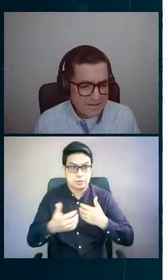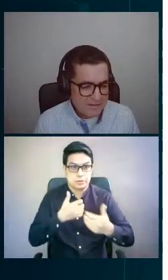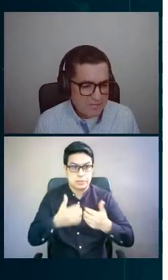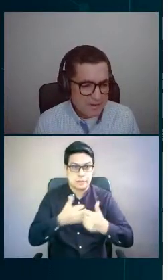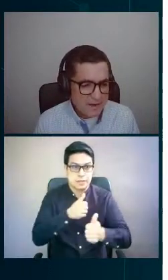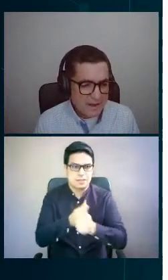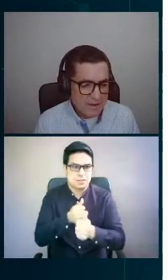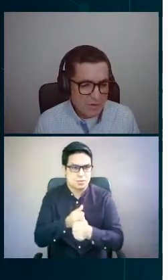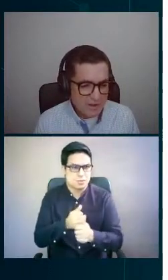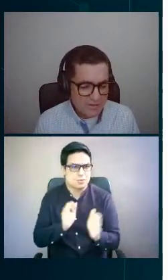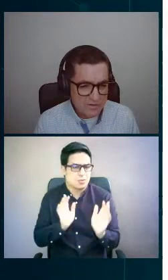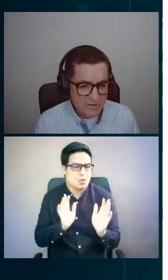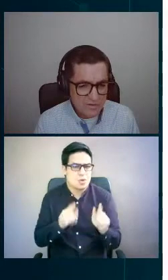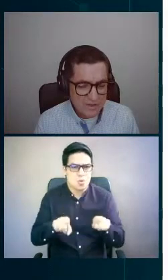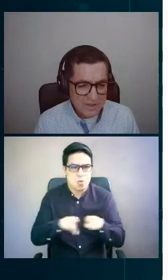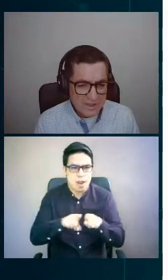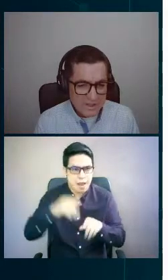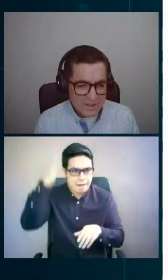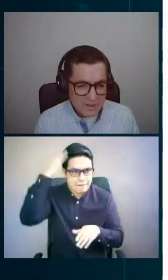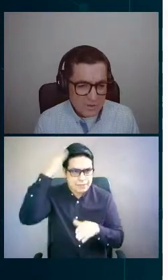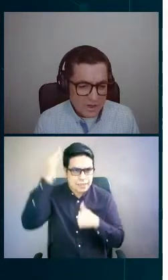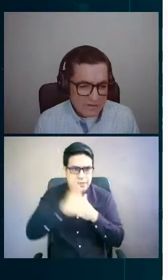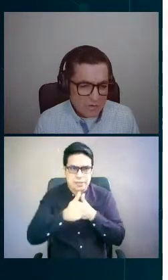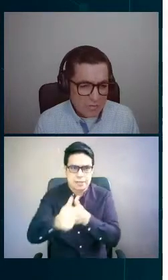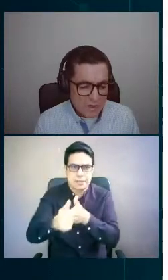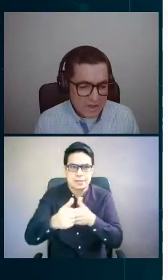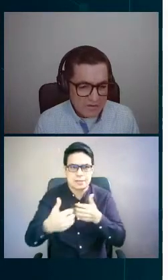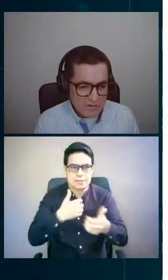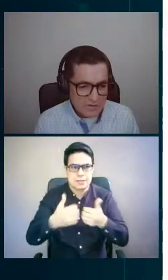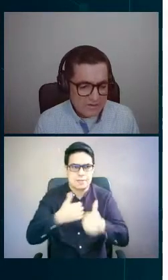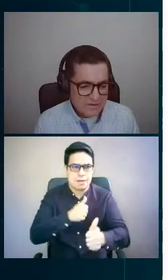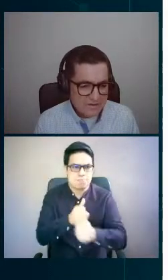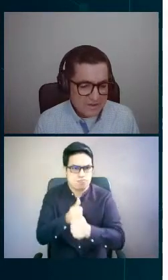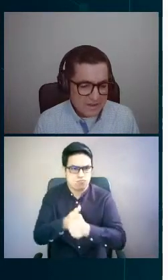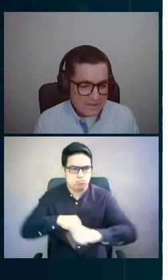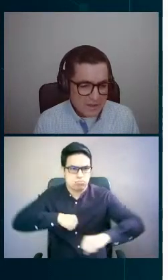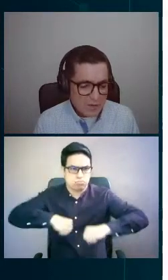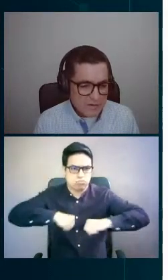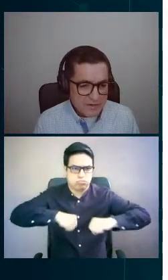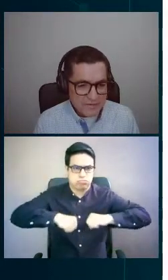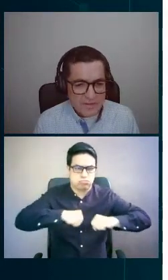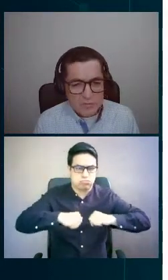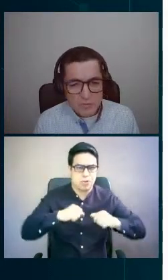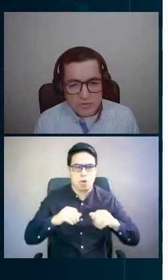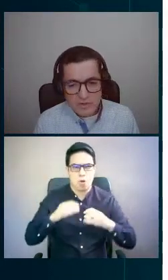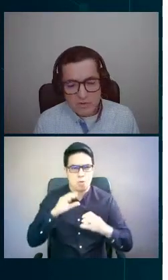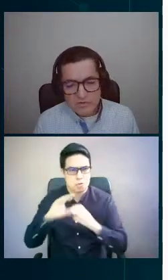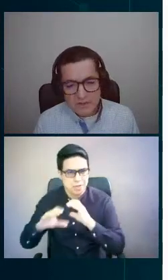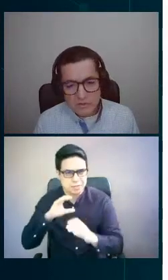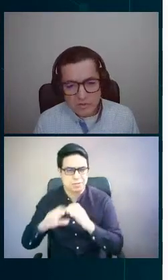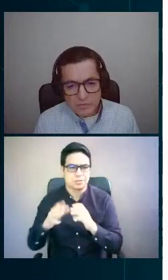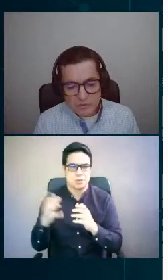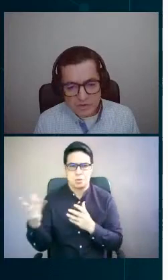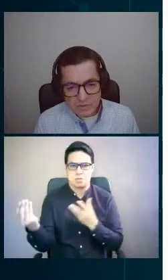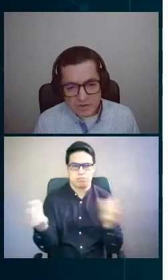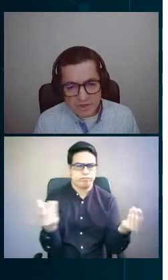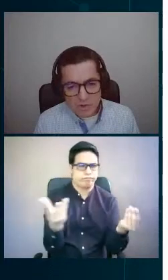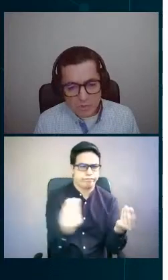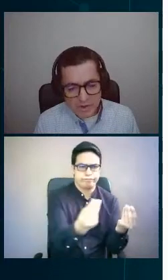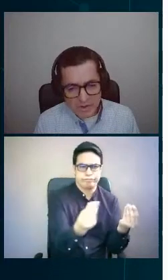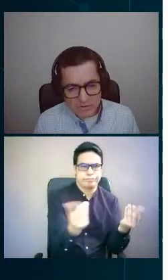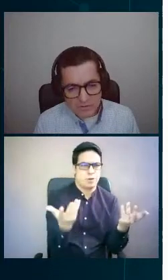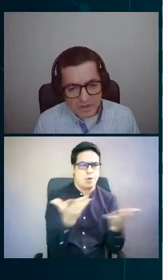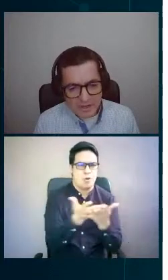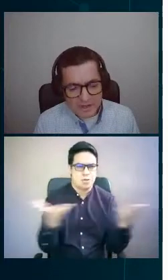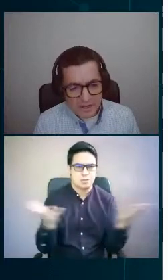cabecera que sirve para la recolección y todas las comunicaciones de los diferentes dispositivos, tanto dispositivos